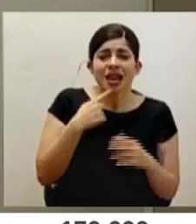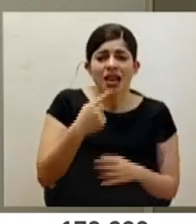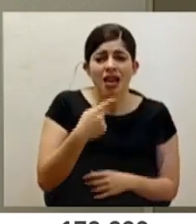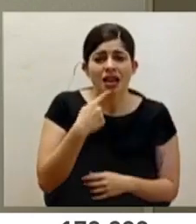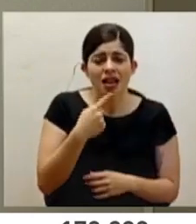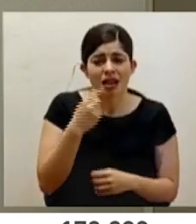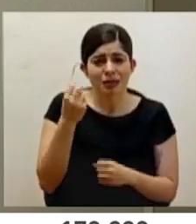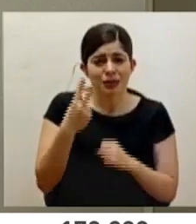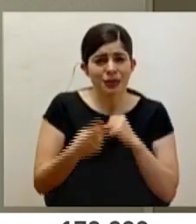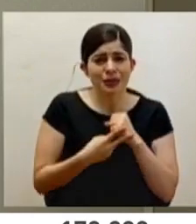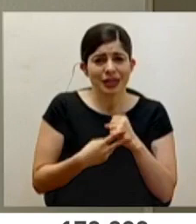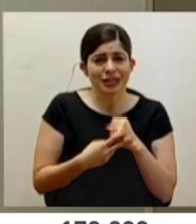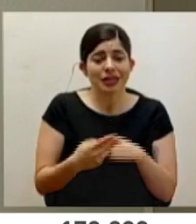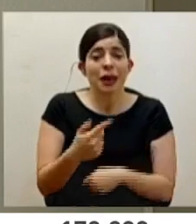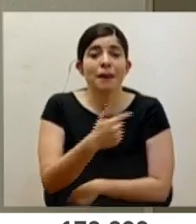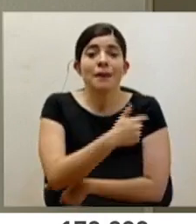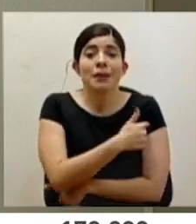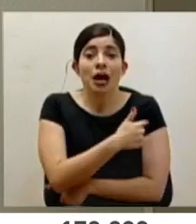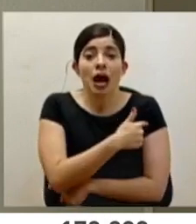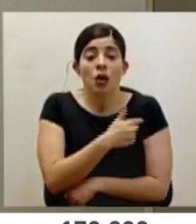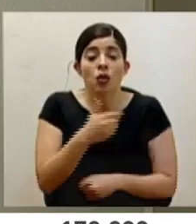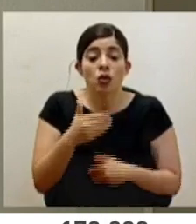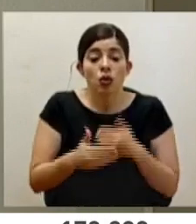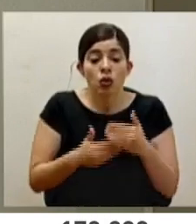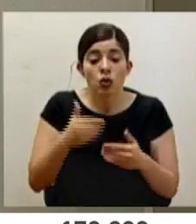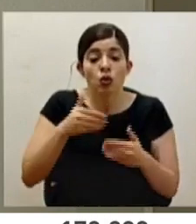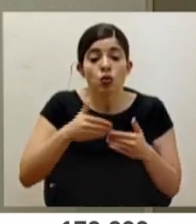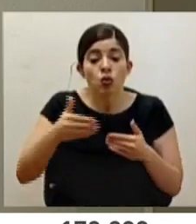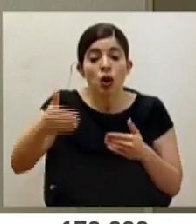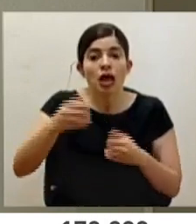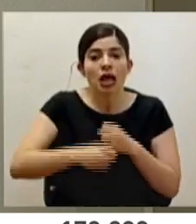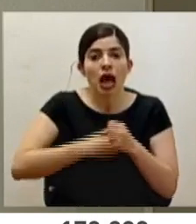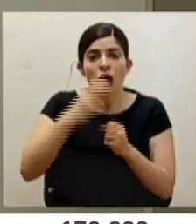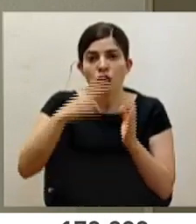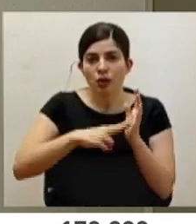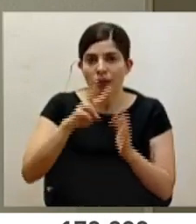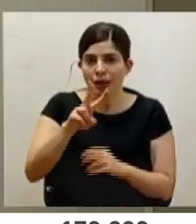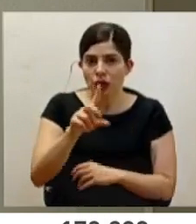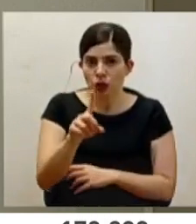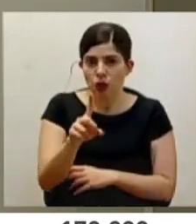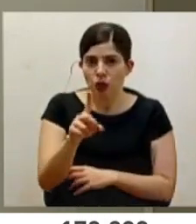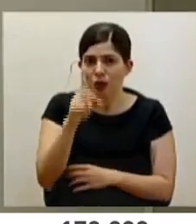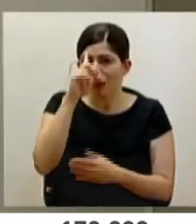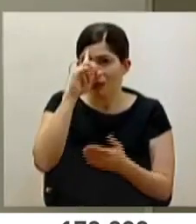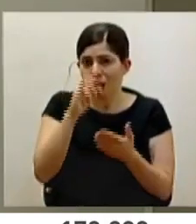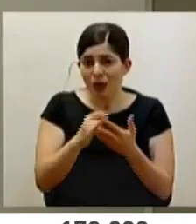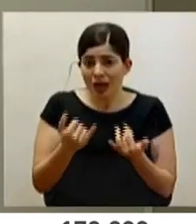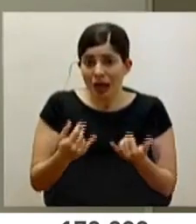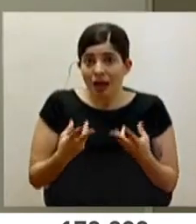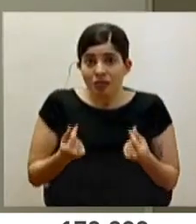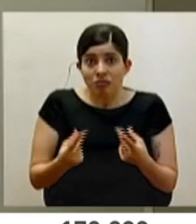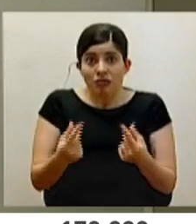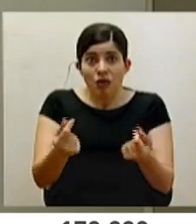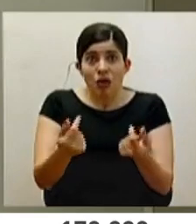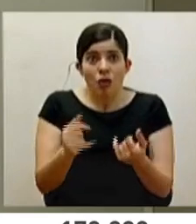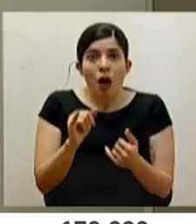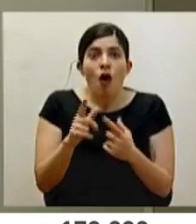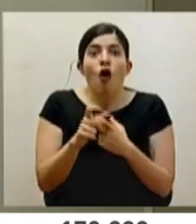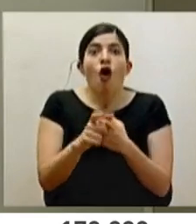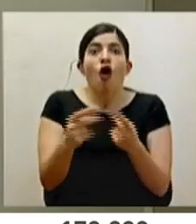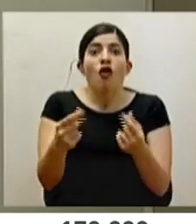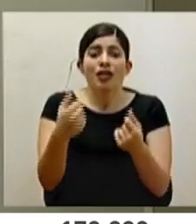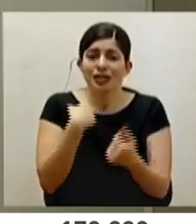en todo momento la vacunación se va a llevar a cabo en el 2021. Y por eso es que aquí correr, o sea, lo hemos